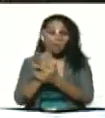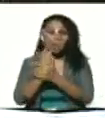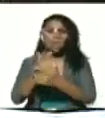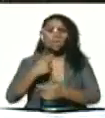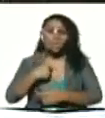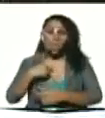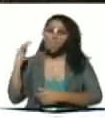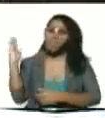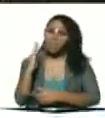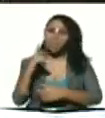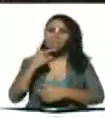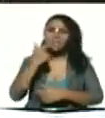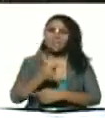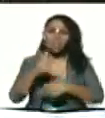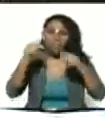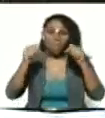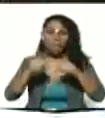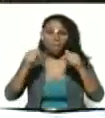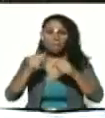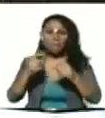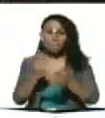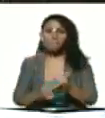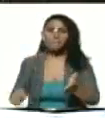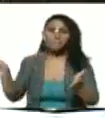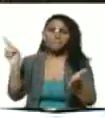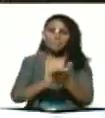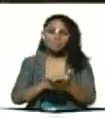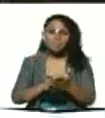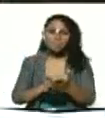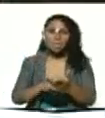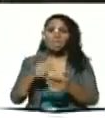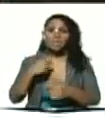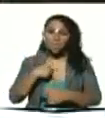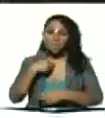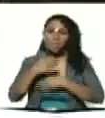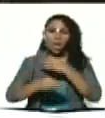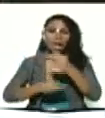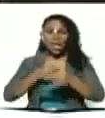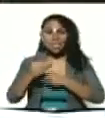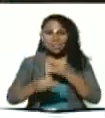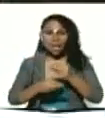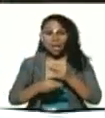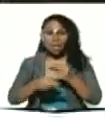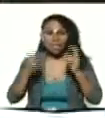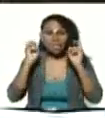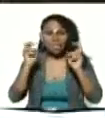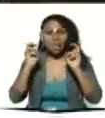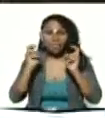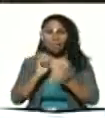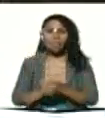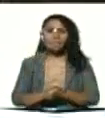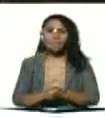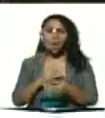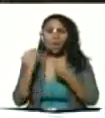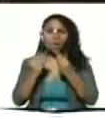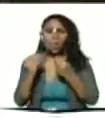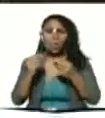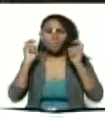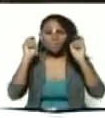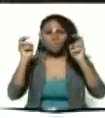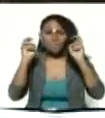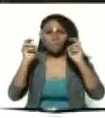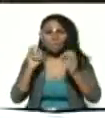lo vengo diciendo y aquí lo ratifico y lo voy a tomar como pregón como cantaleta pues